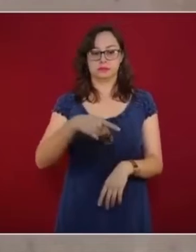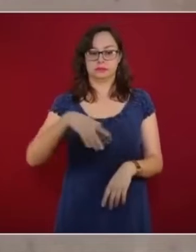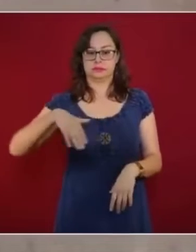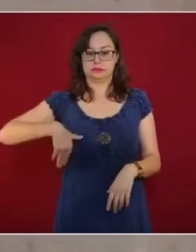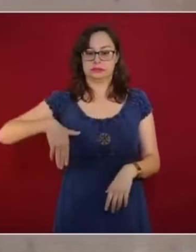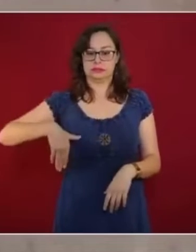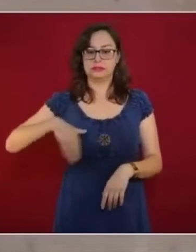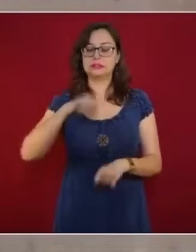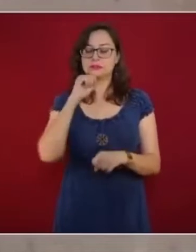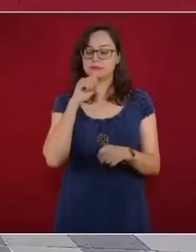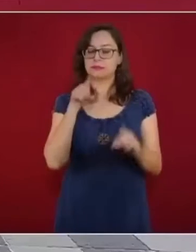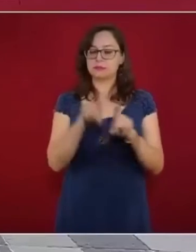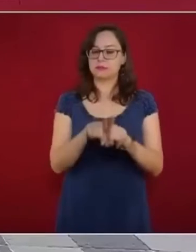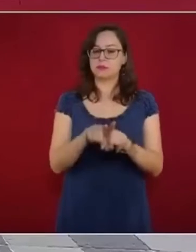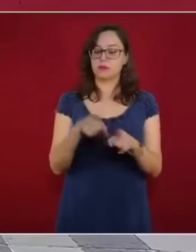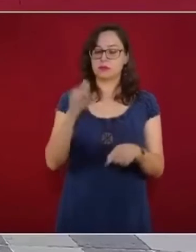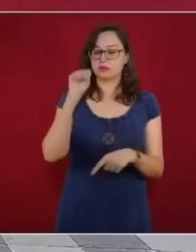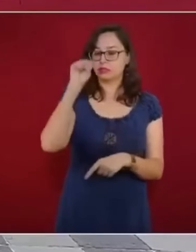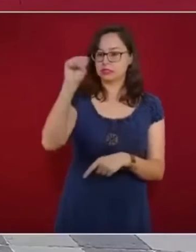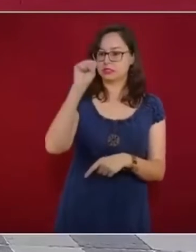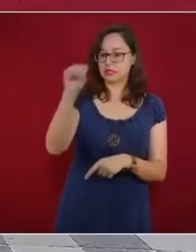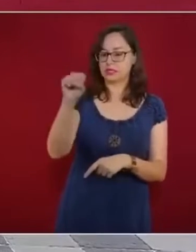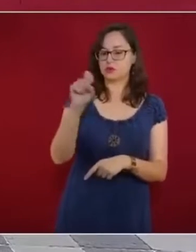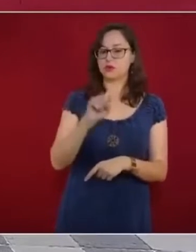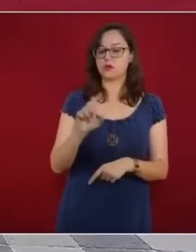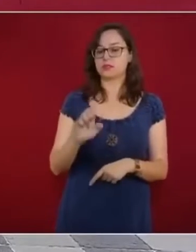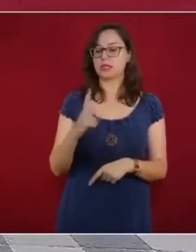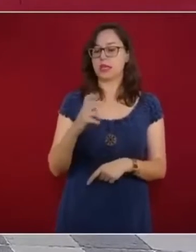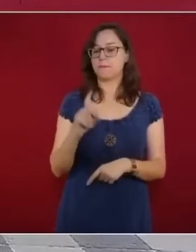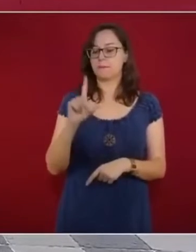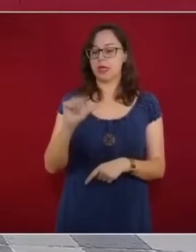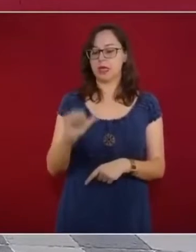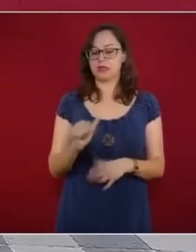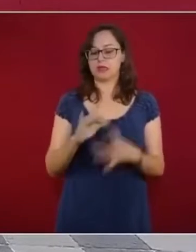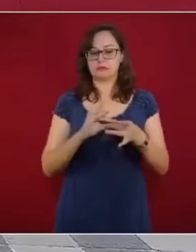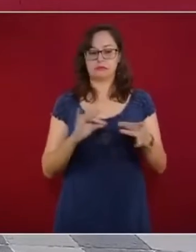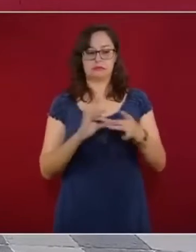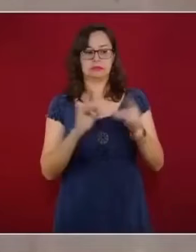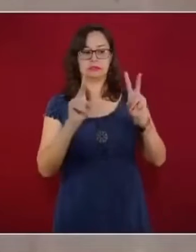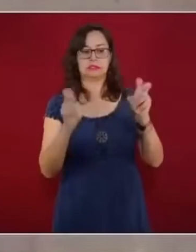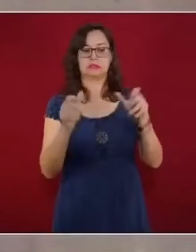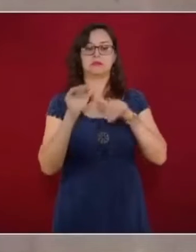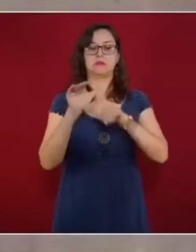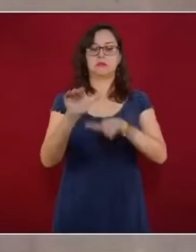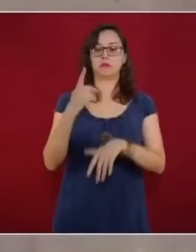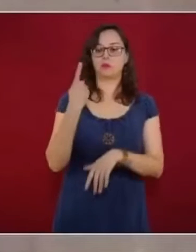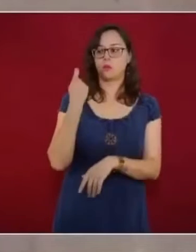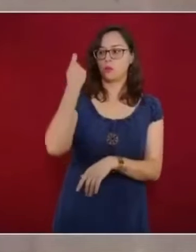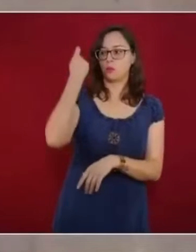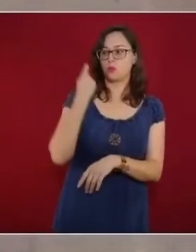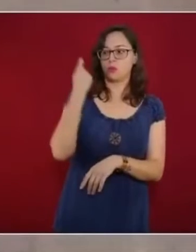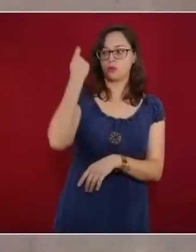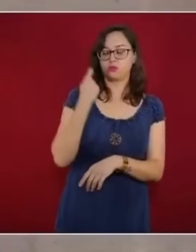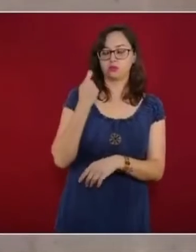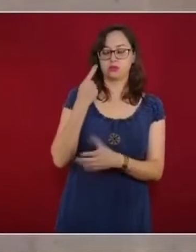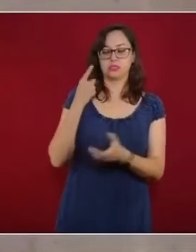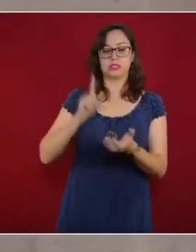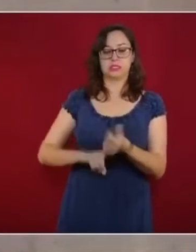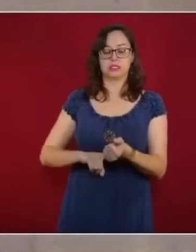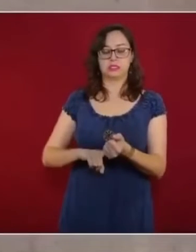maestro Cepeda, lo de las pensiones, que en vez de